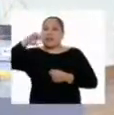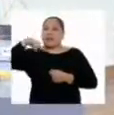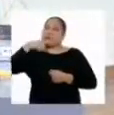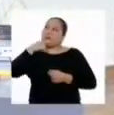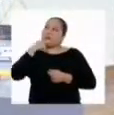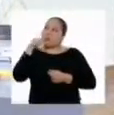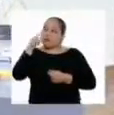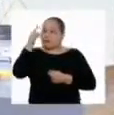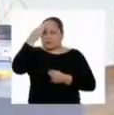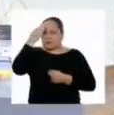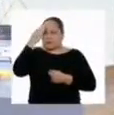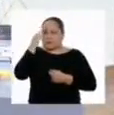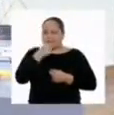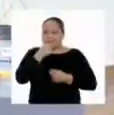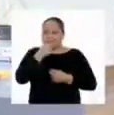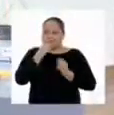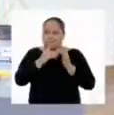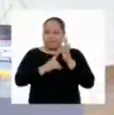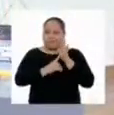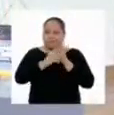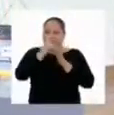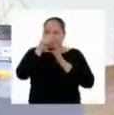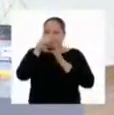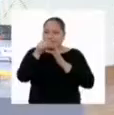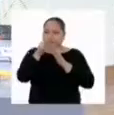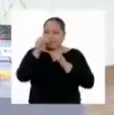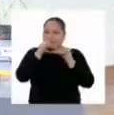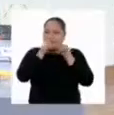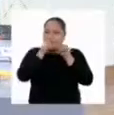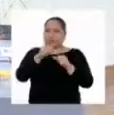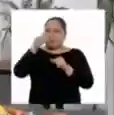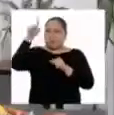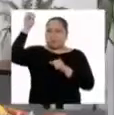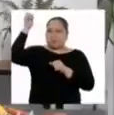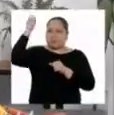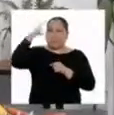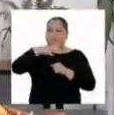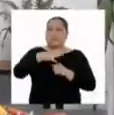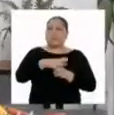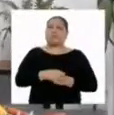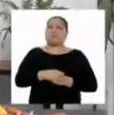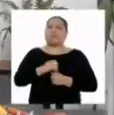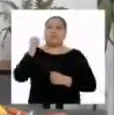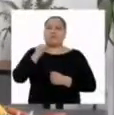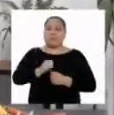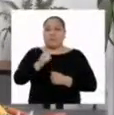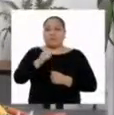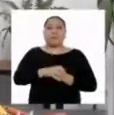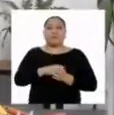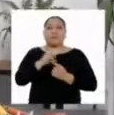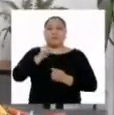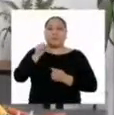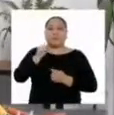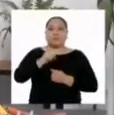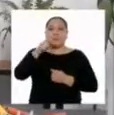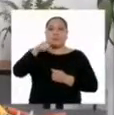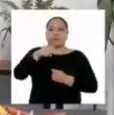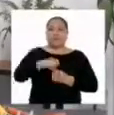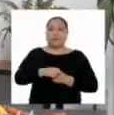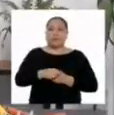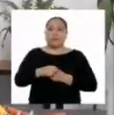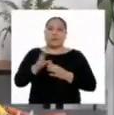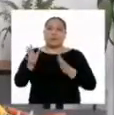planta se puede desarrollar con poca luz, podemos experimentar con la energía luminosa. Ahora, correcto, la variable que interviene será la